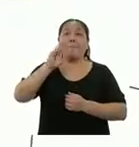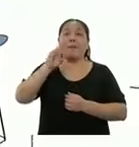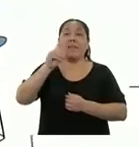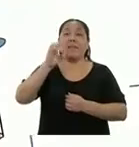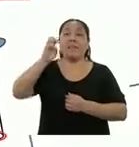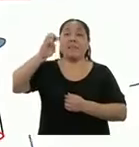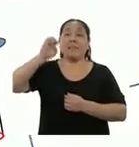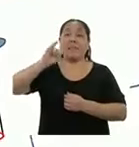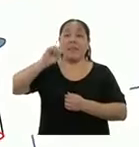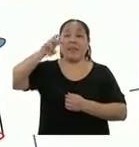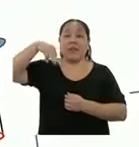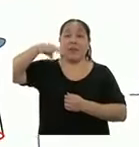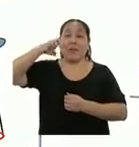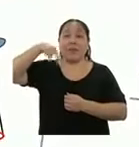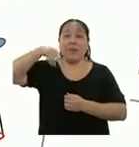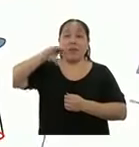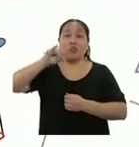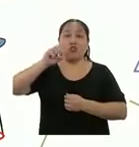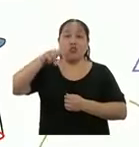los objetos.